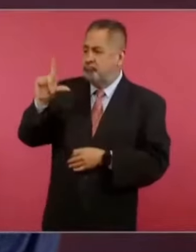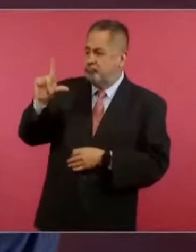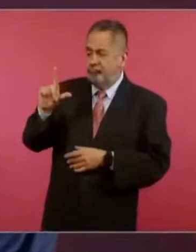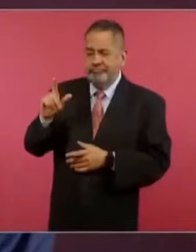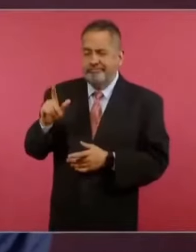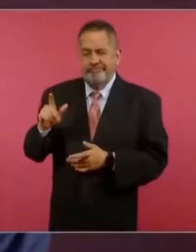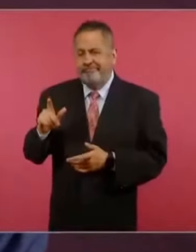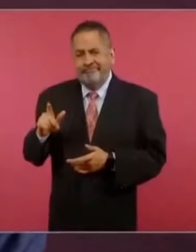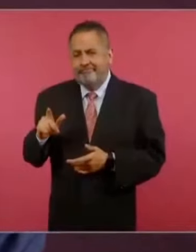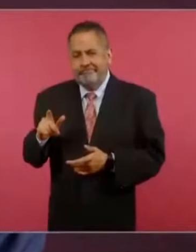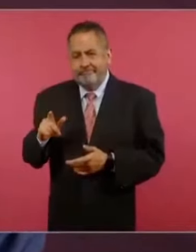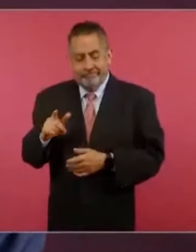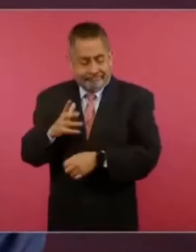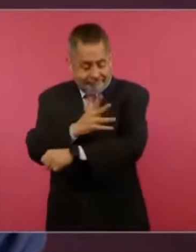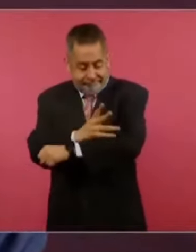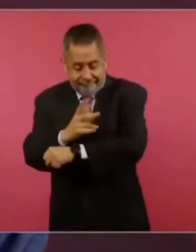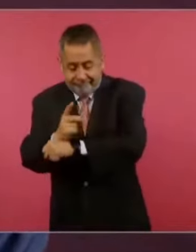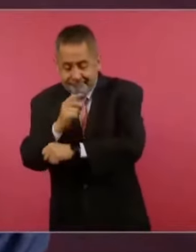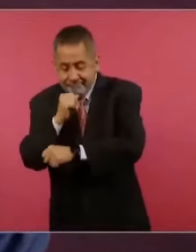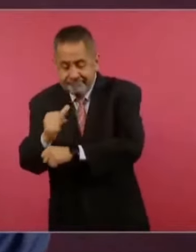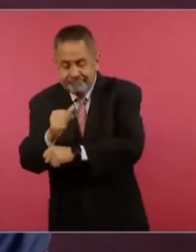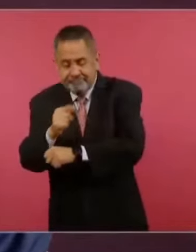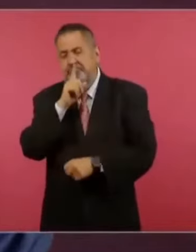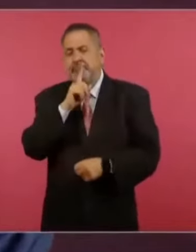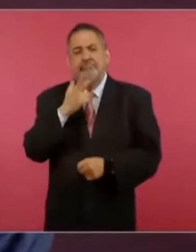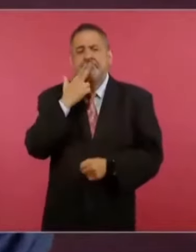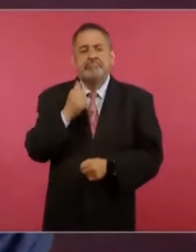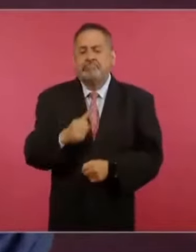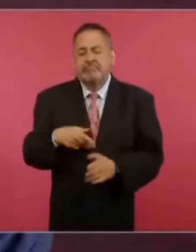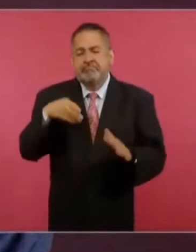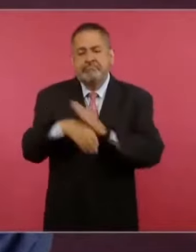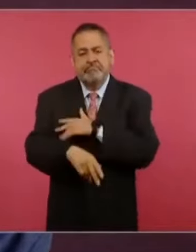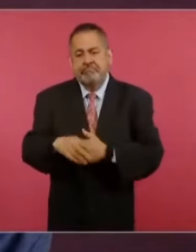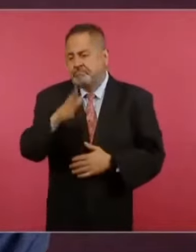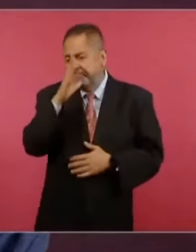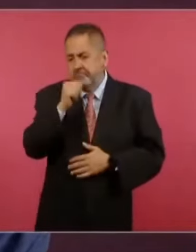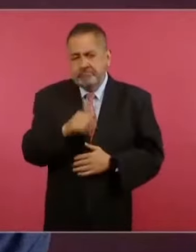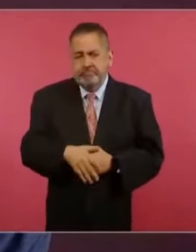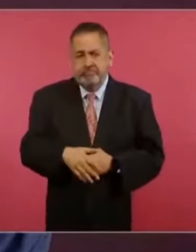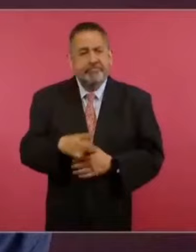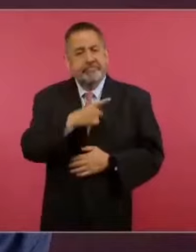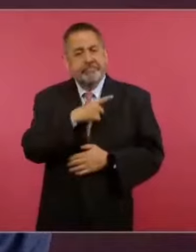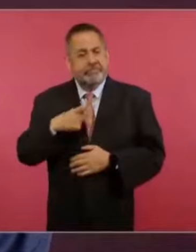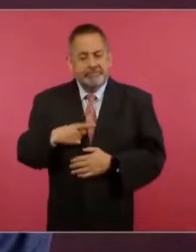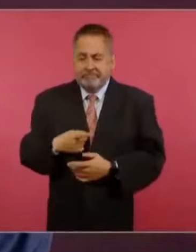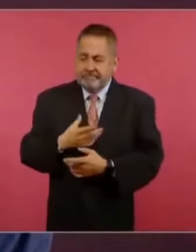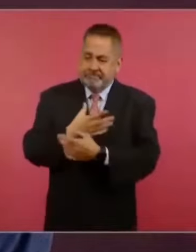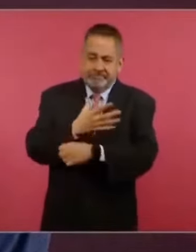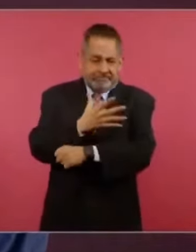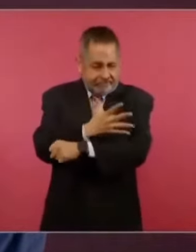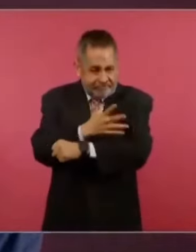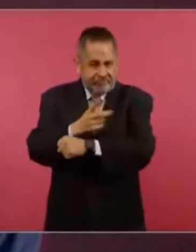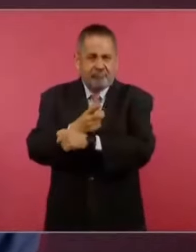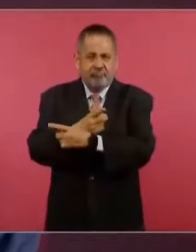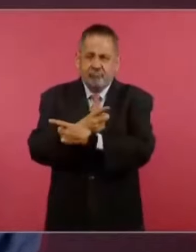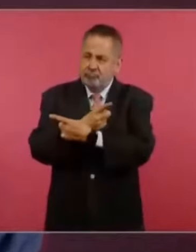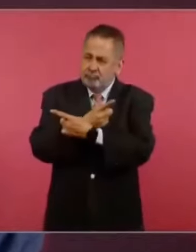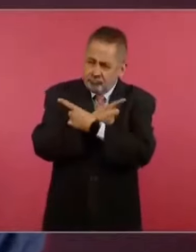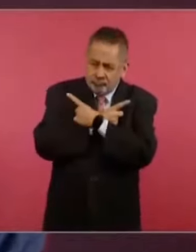no hay autoridad moral, si no se actúa con honestidad.